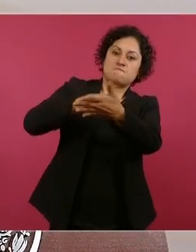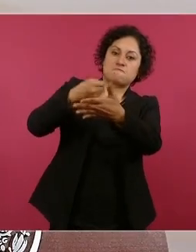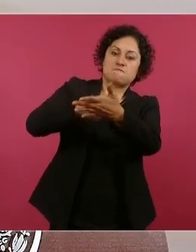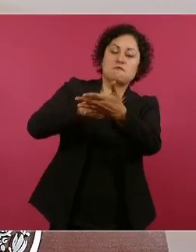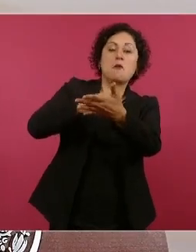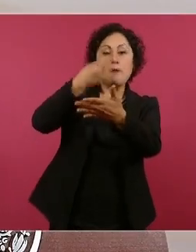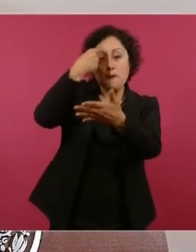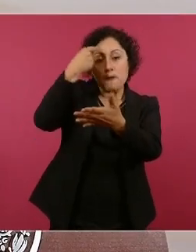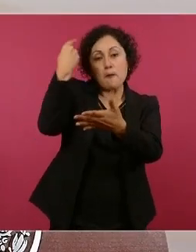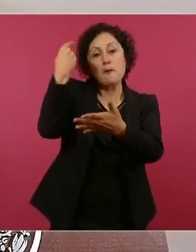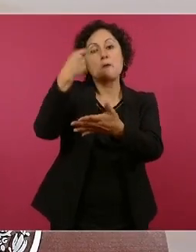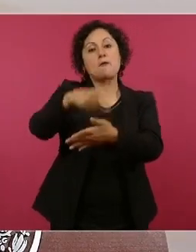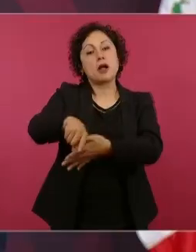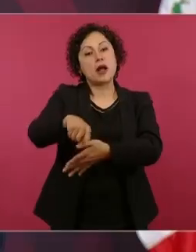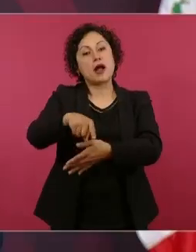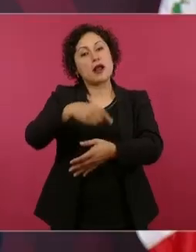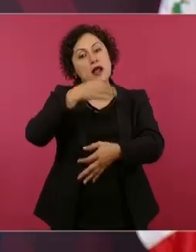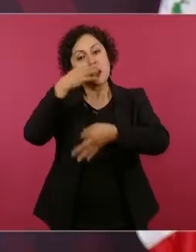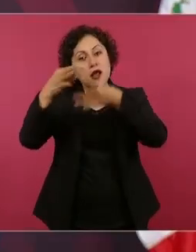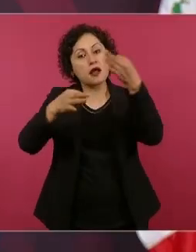libertad de prensa,